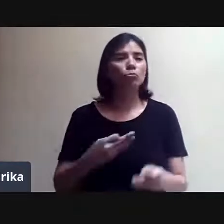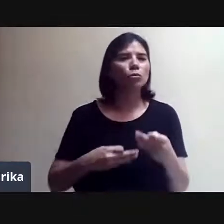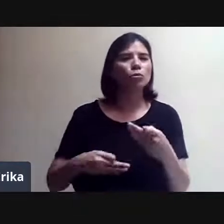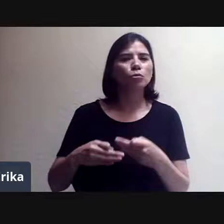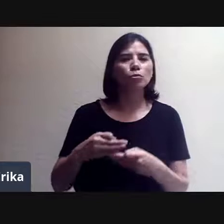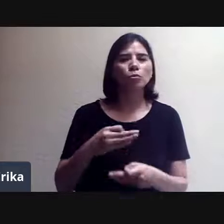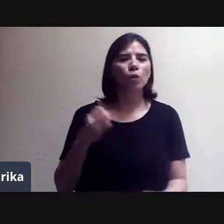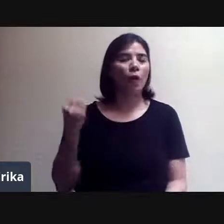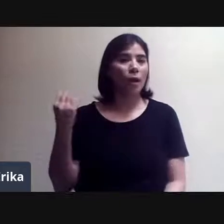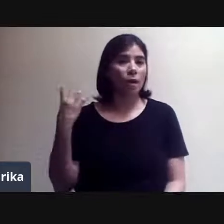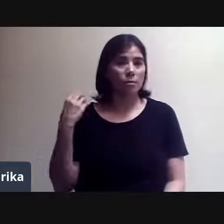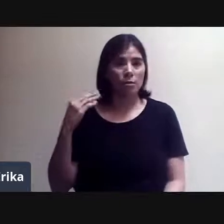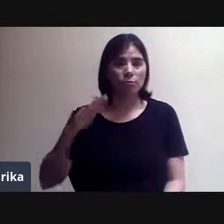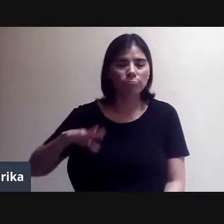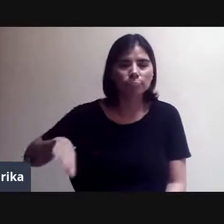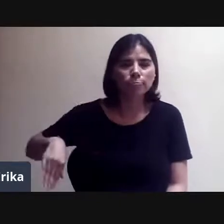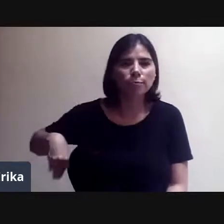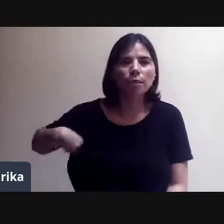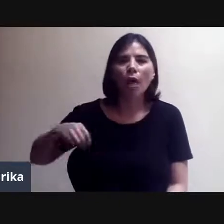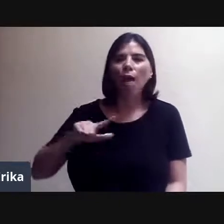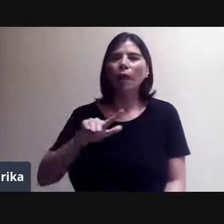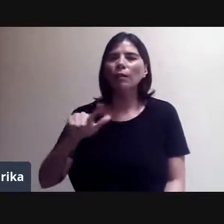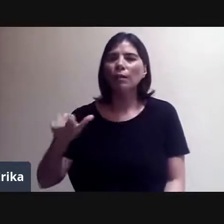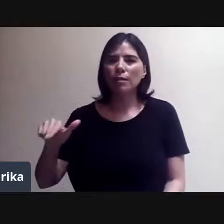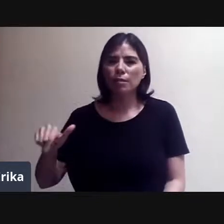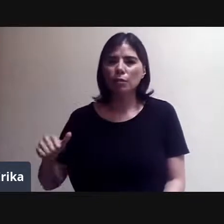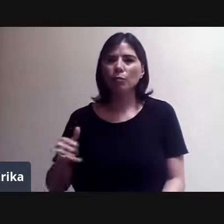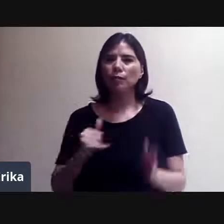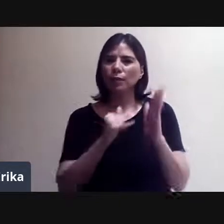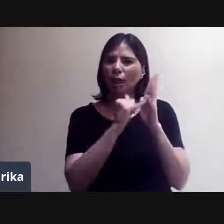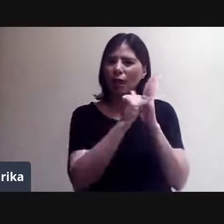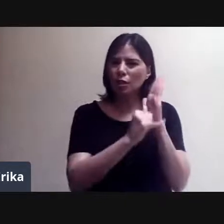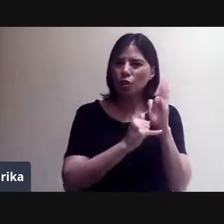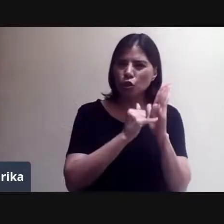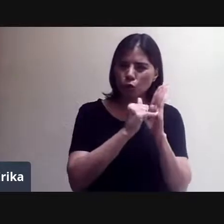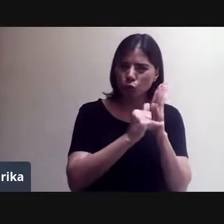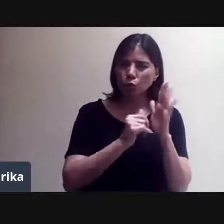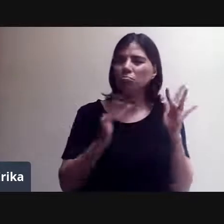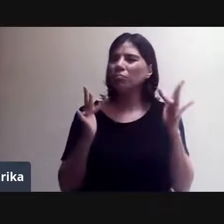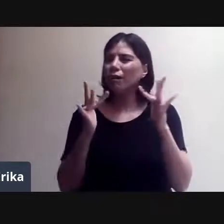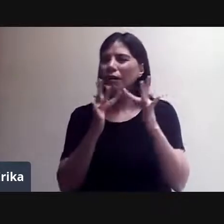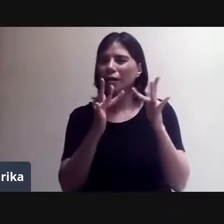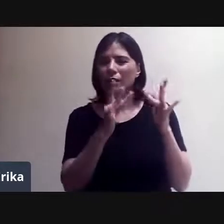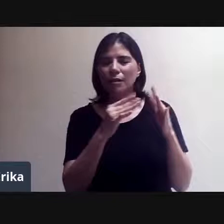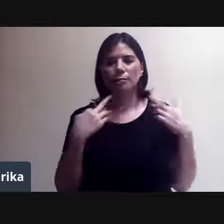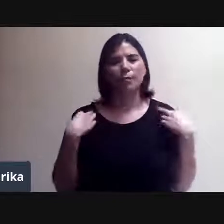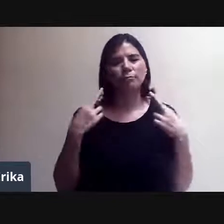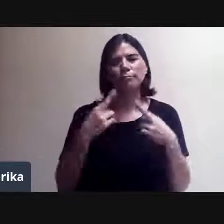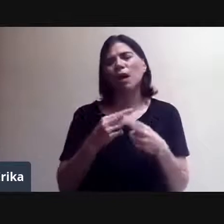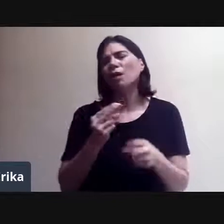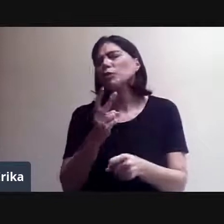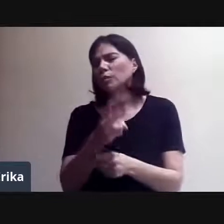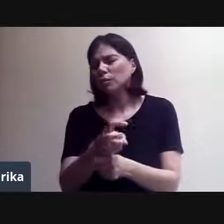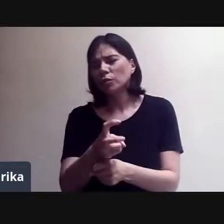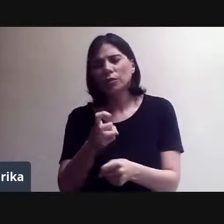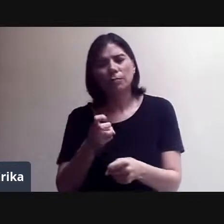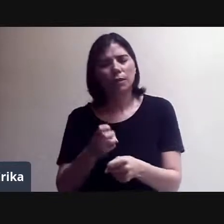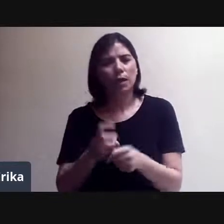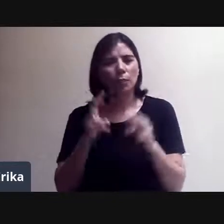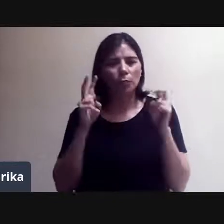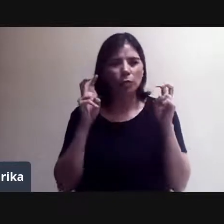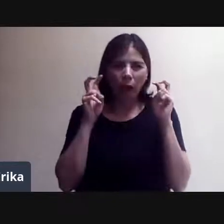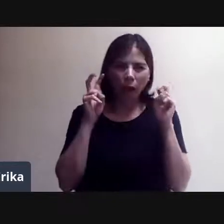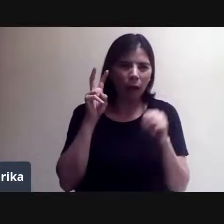los grabamos y los ponemos en nuestro canal de YouTube, de Red Magisterial. Les invitamos a que vean ahí este